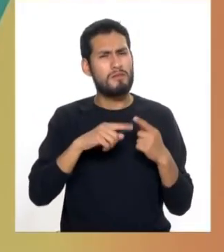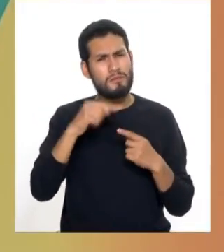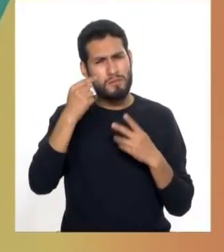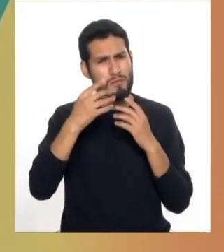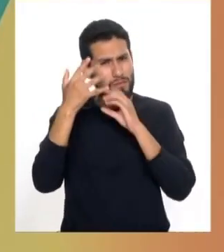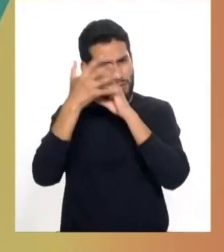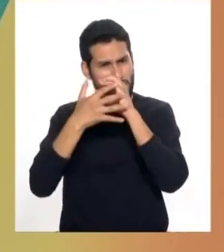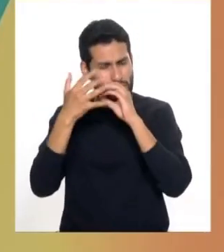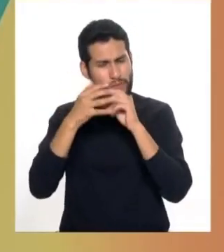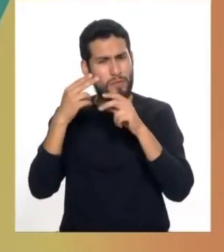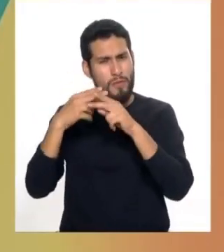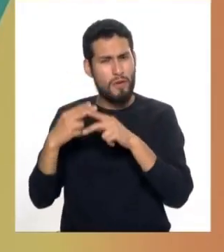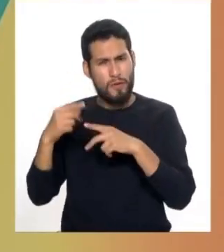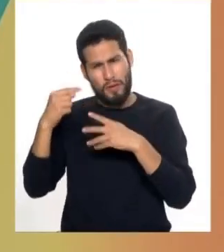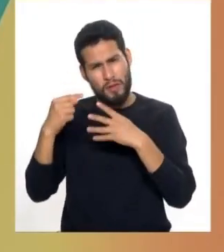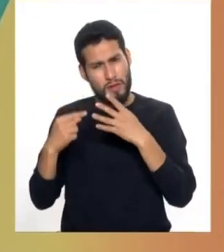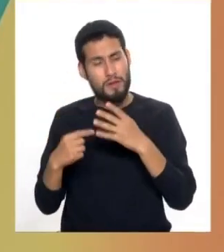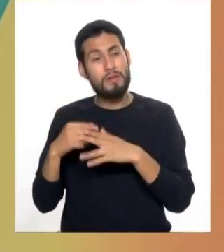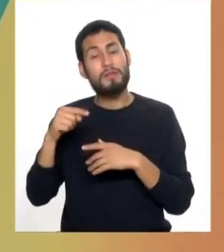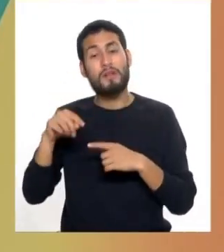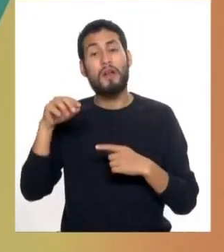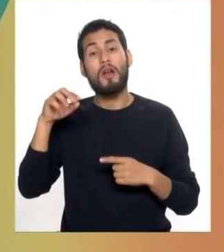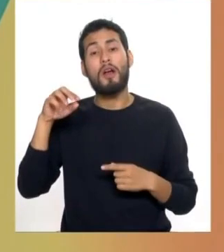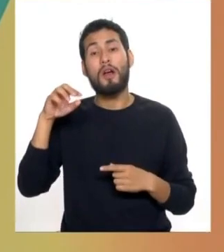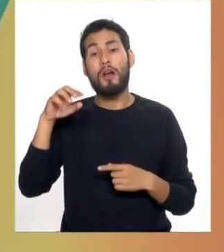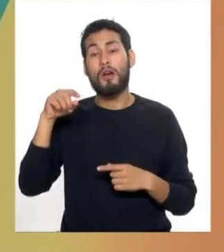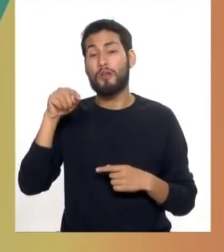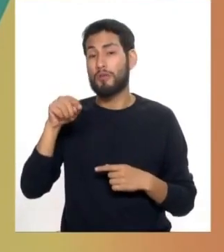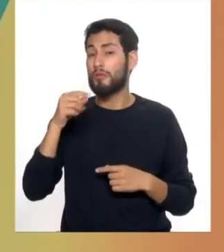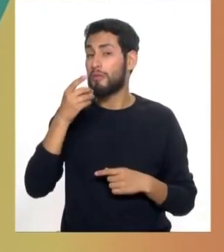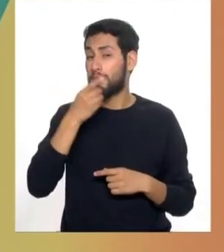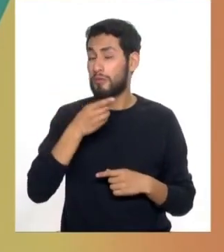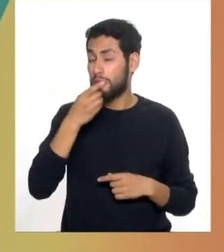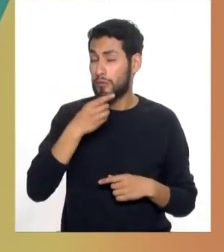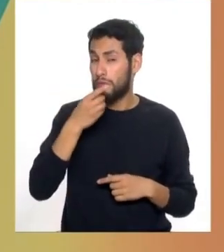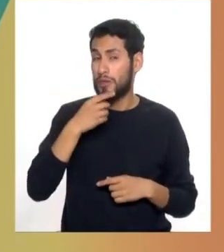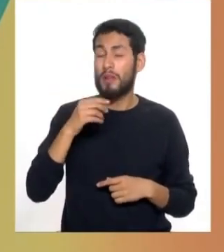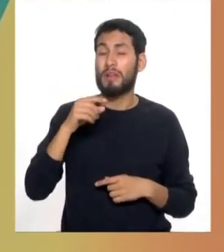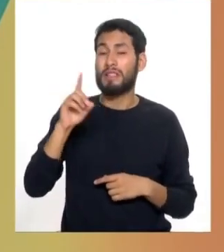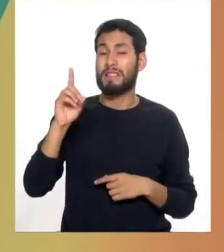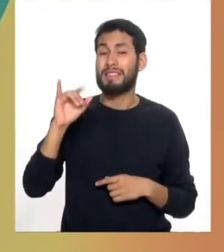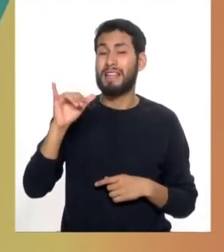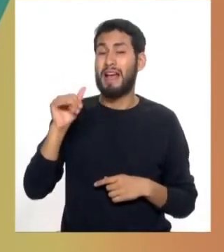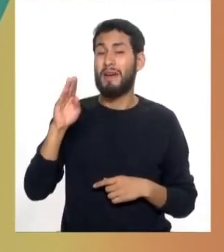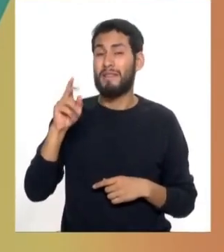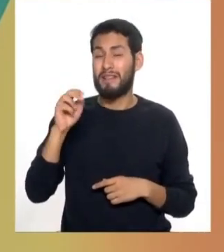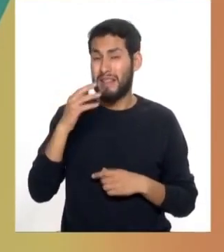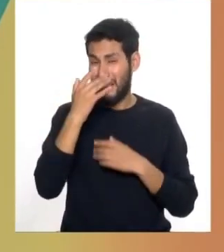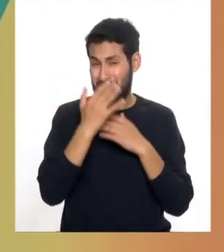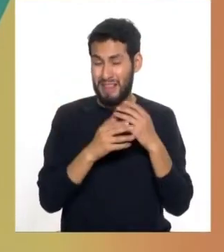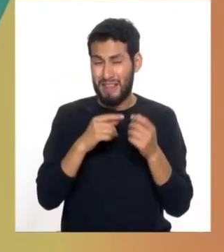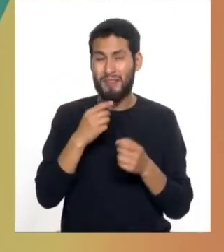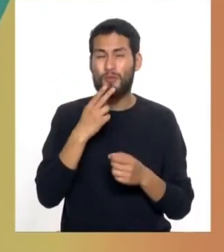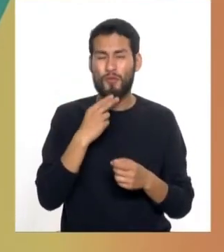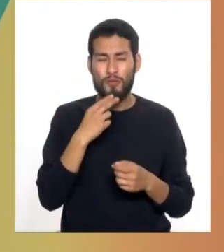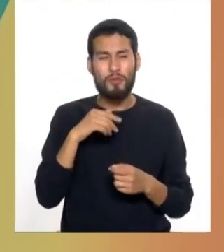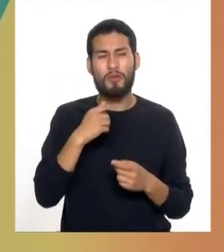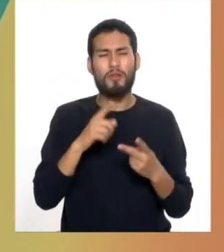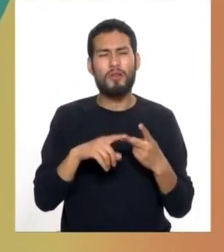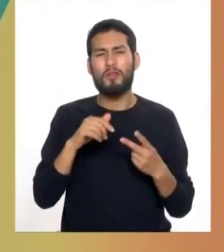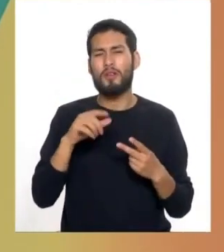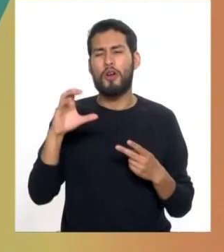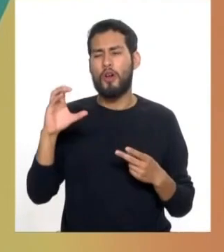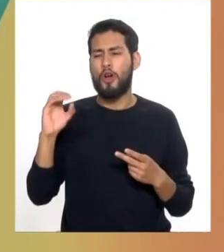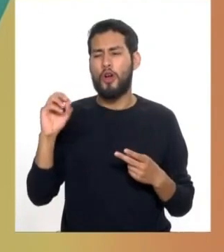Las cataratas subcapsulares posteriores son las más frecuentes en personas diabéticas y también en personas que utilizan corticoides de manera,